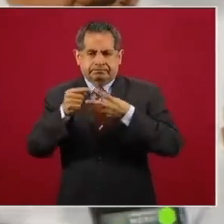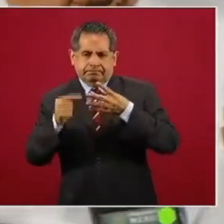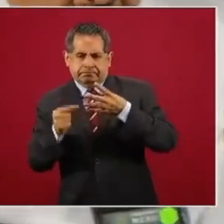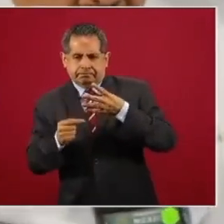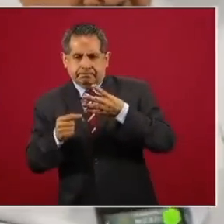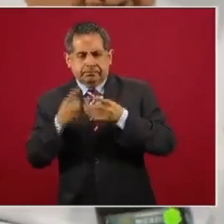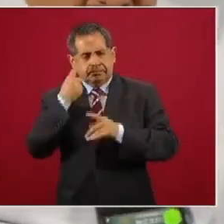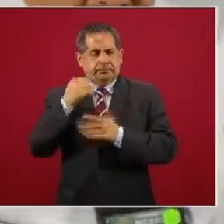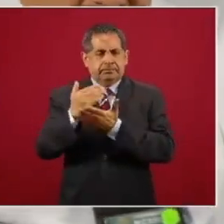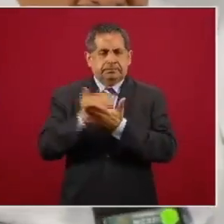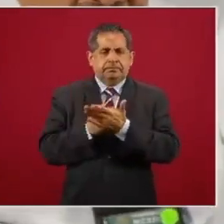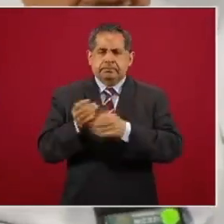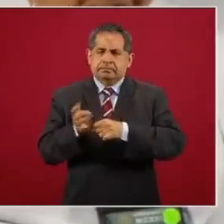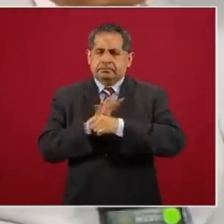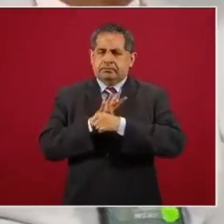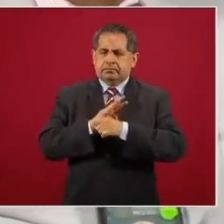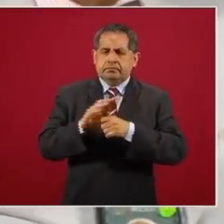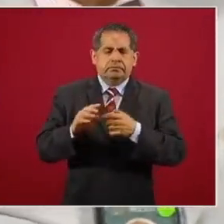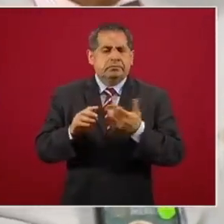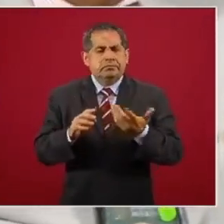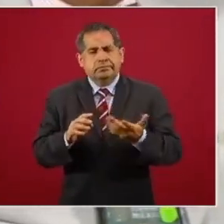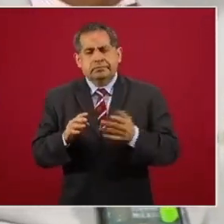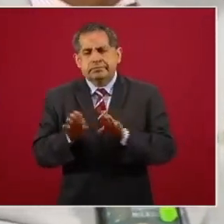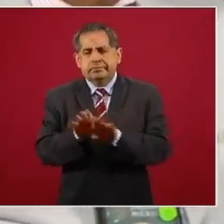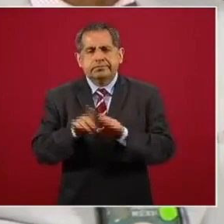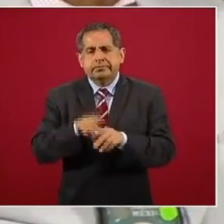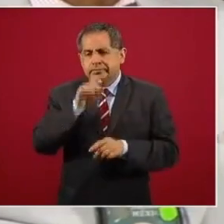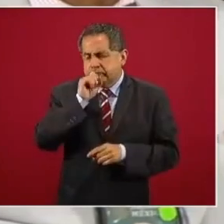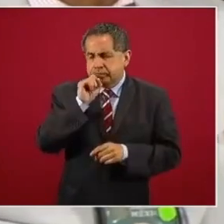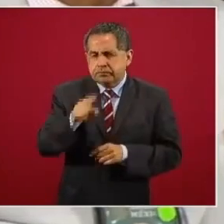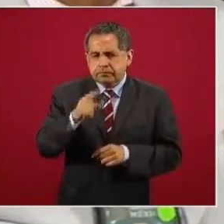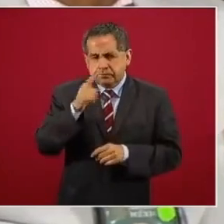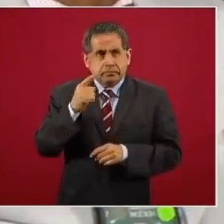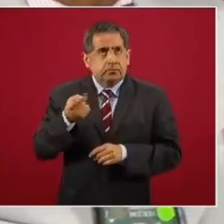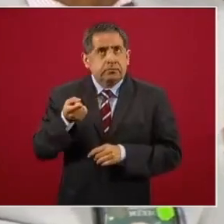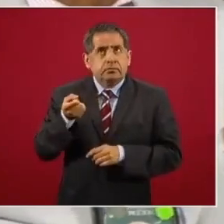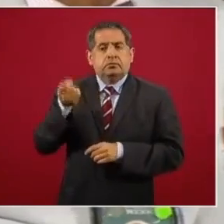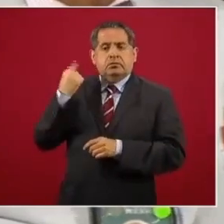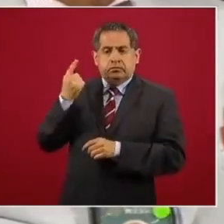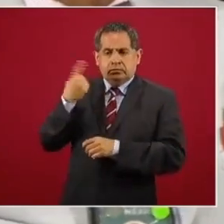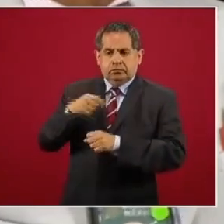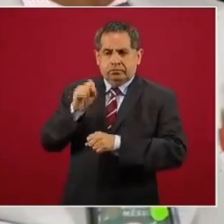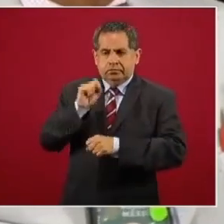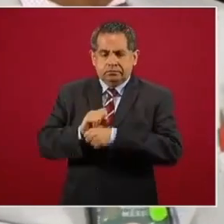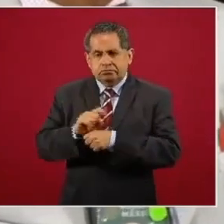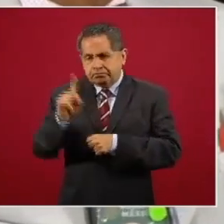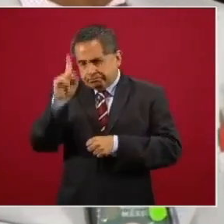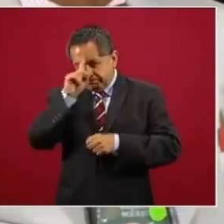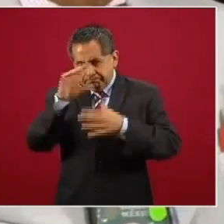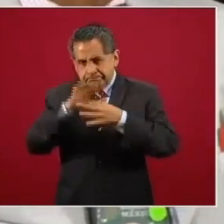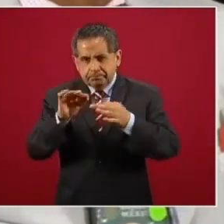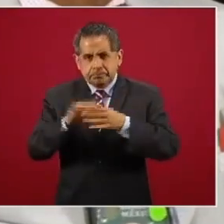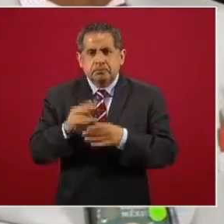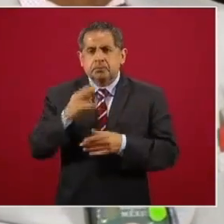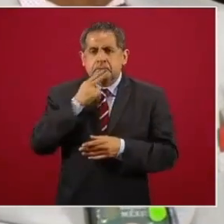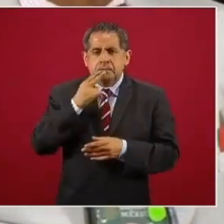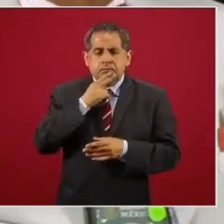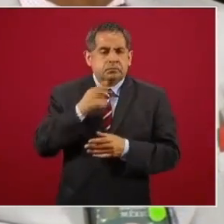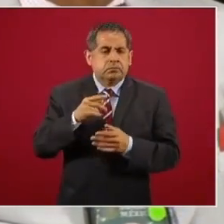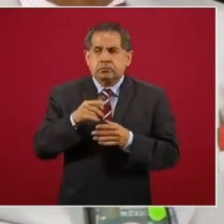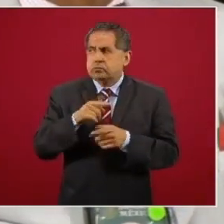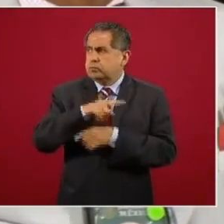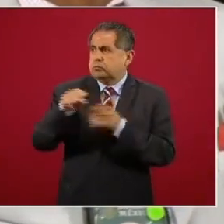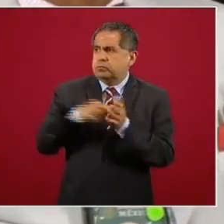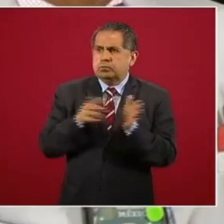propagación del COVID y también la semana pasada hizo la recomendación de que se usara en espacios